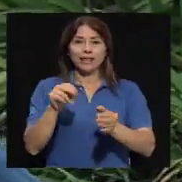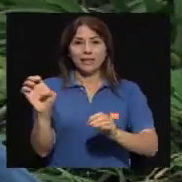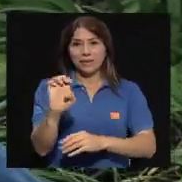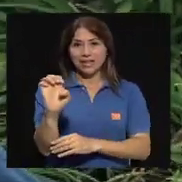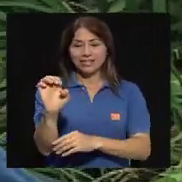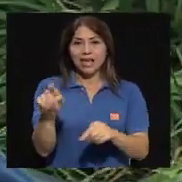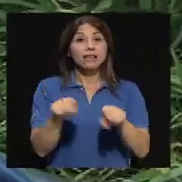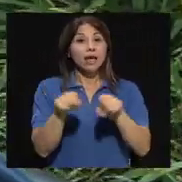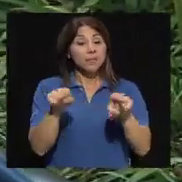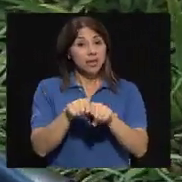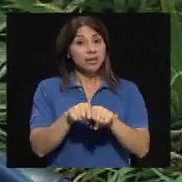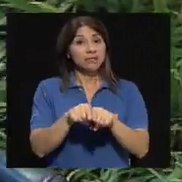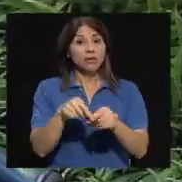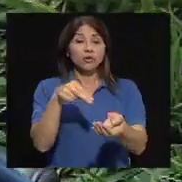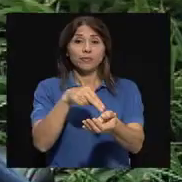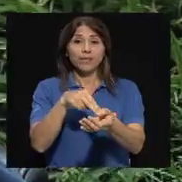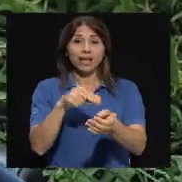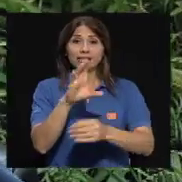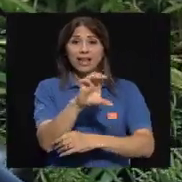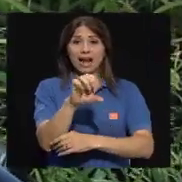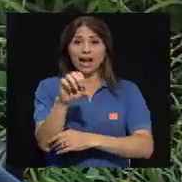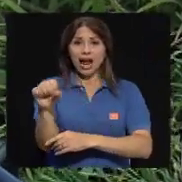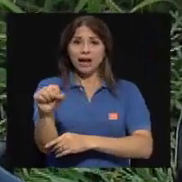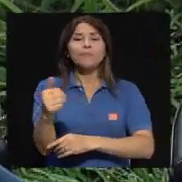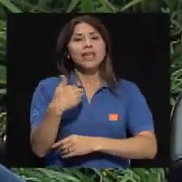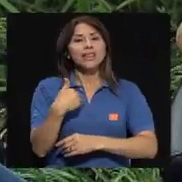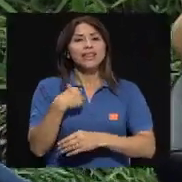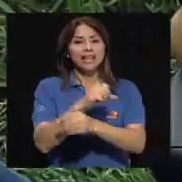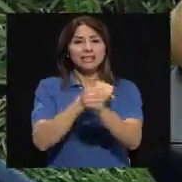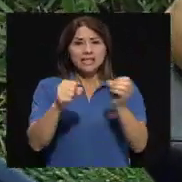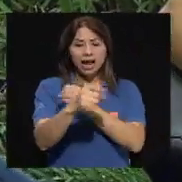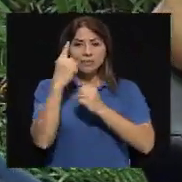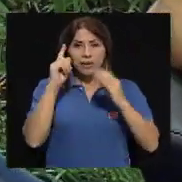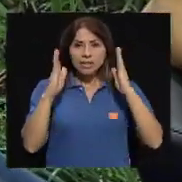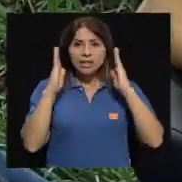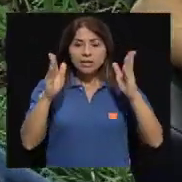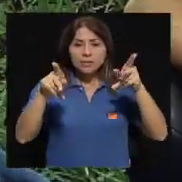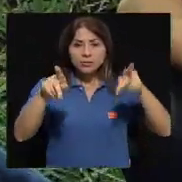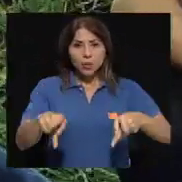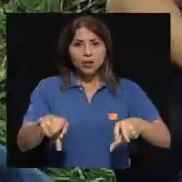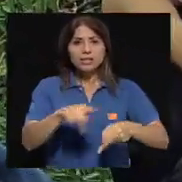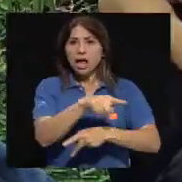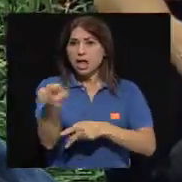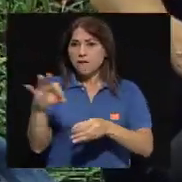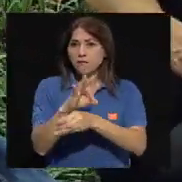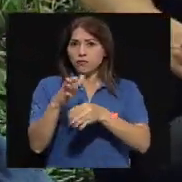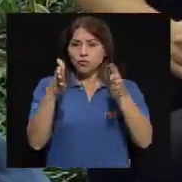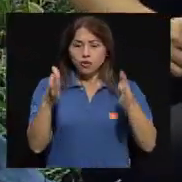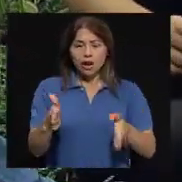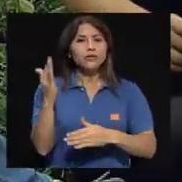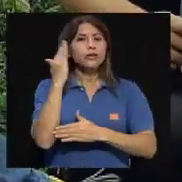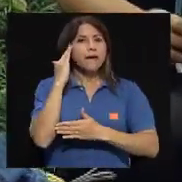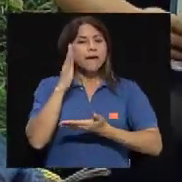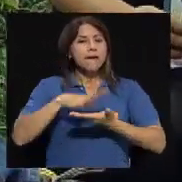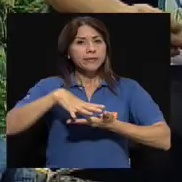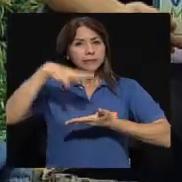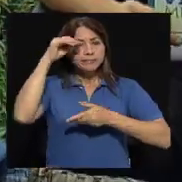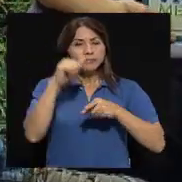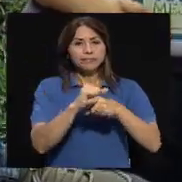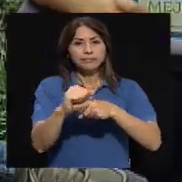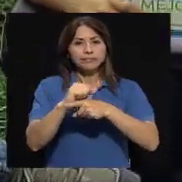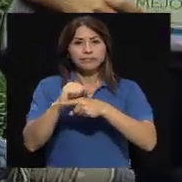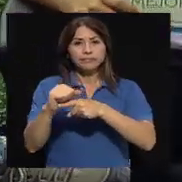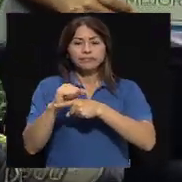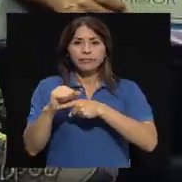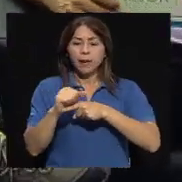tienen sus salas de shock, aunque son pocas la capacidad instalada, tiene personal que se entrena en manejo de